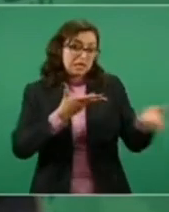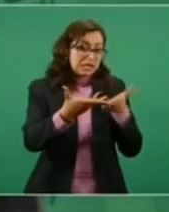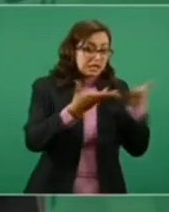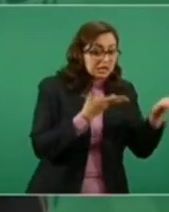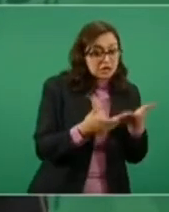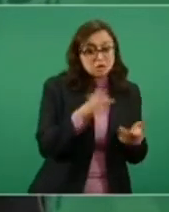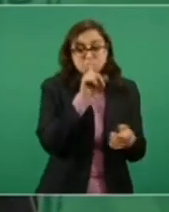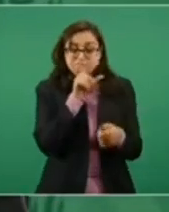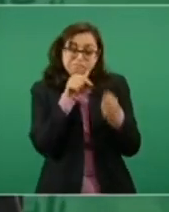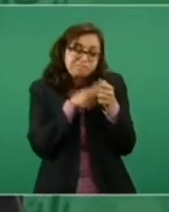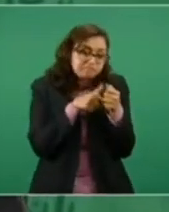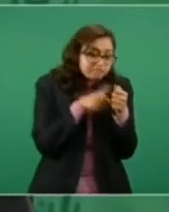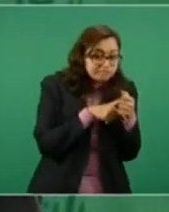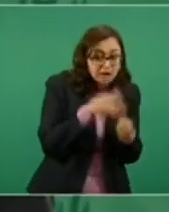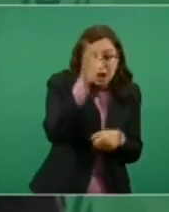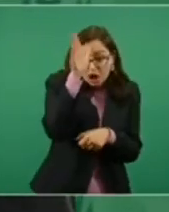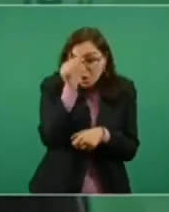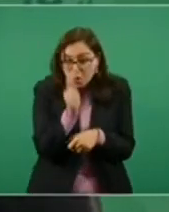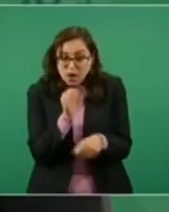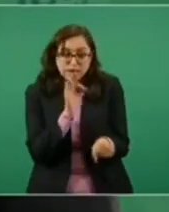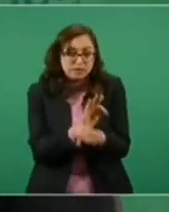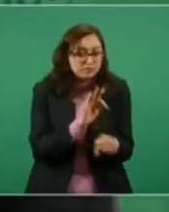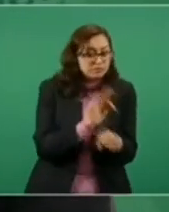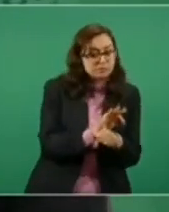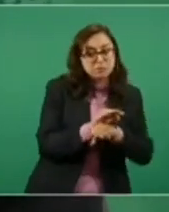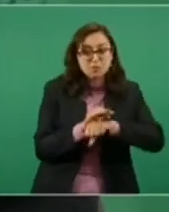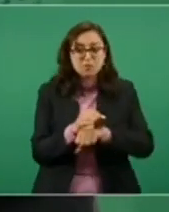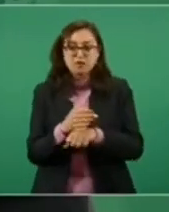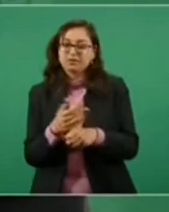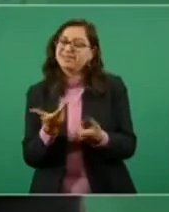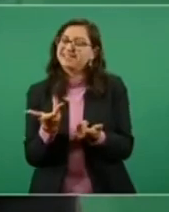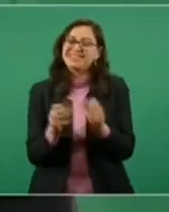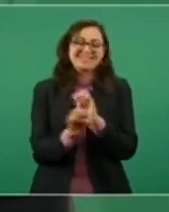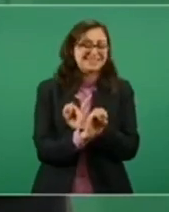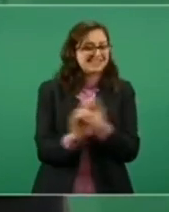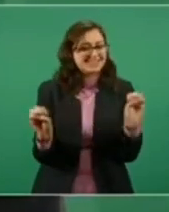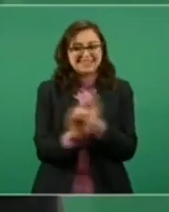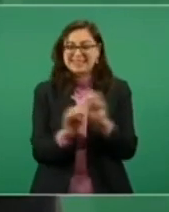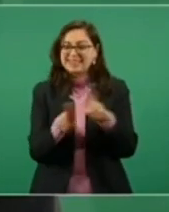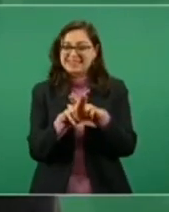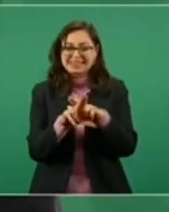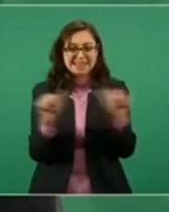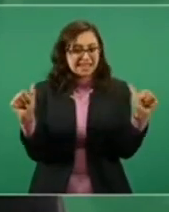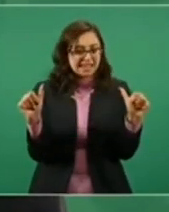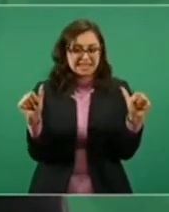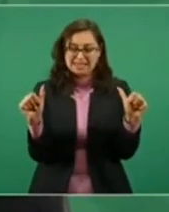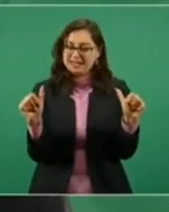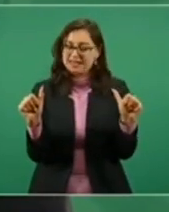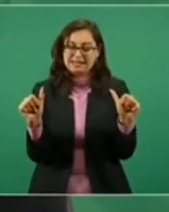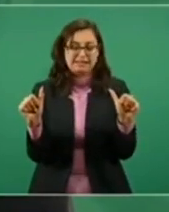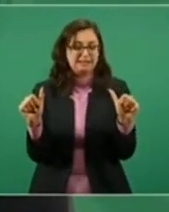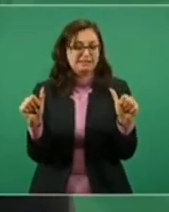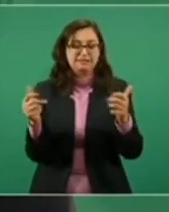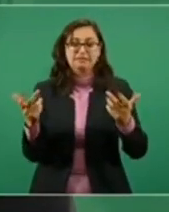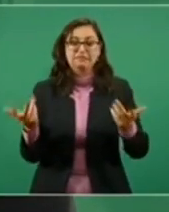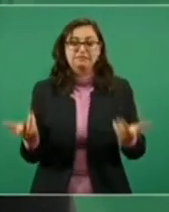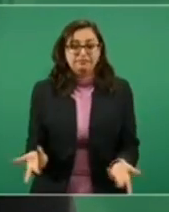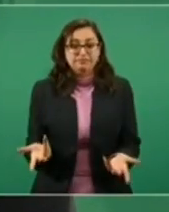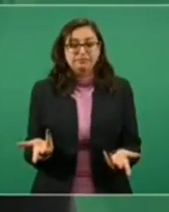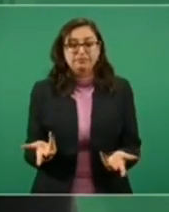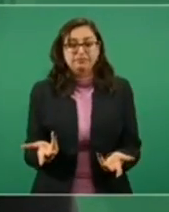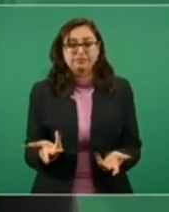lo oscurito, nada de